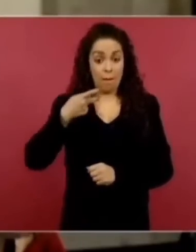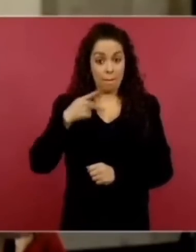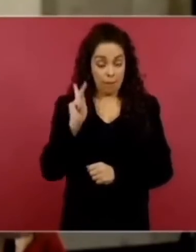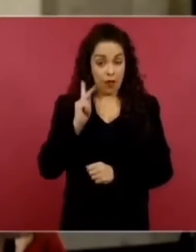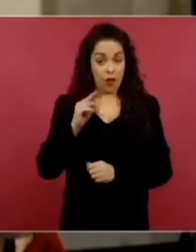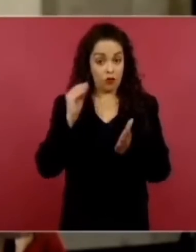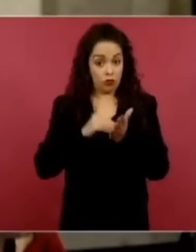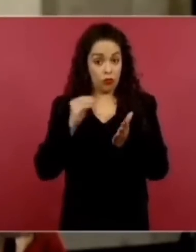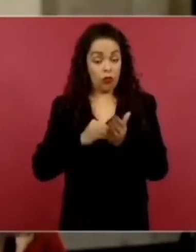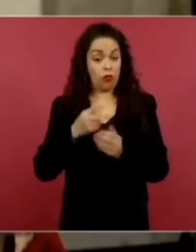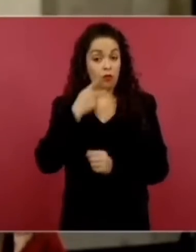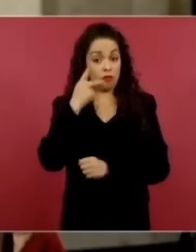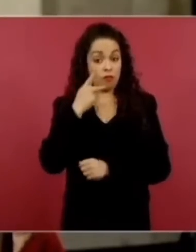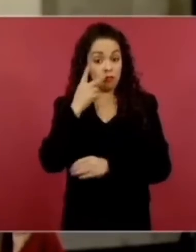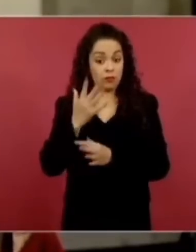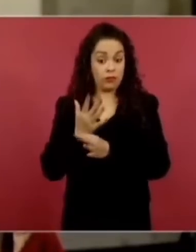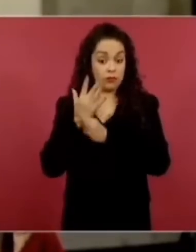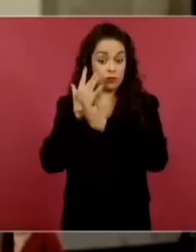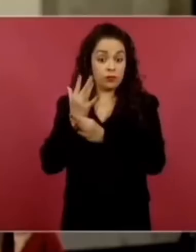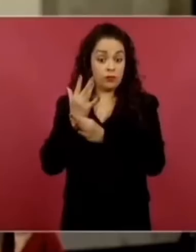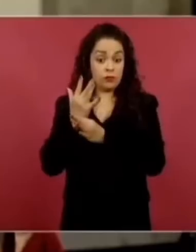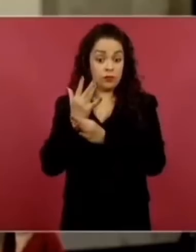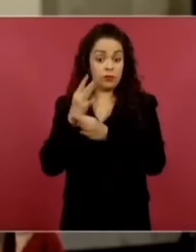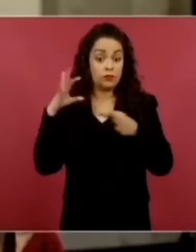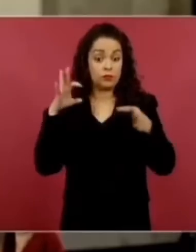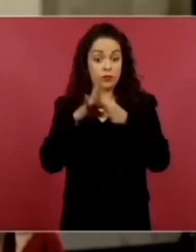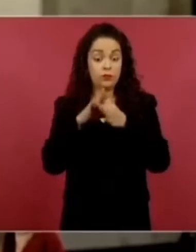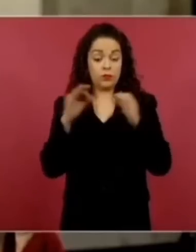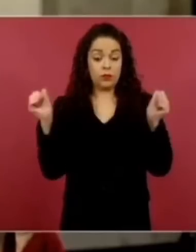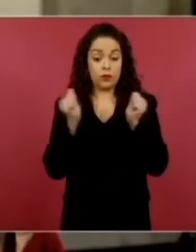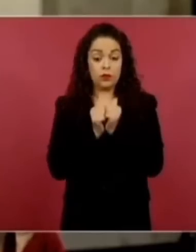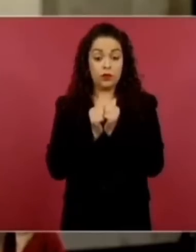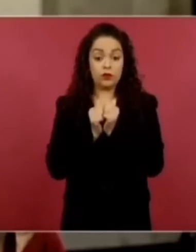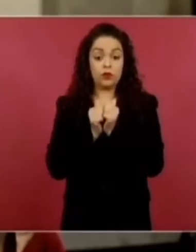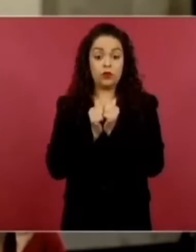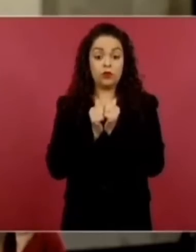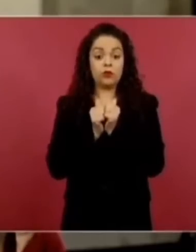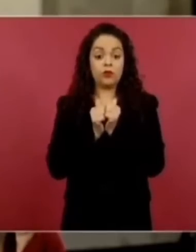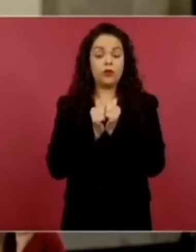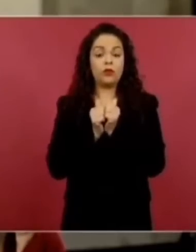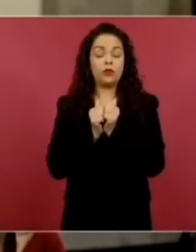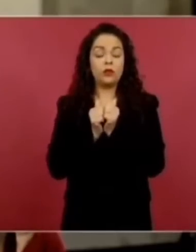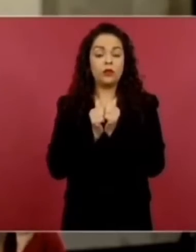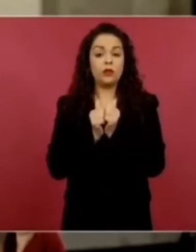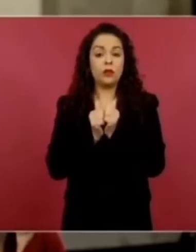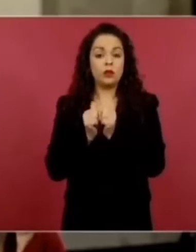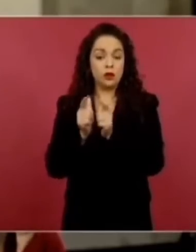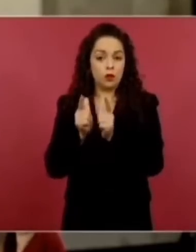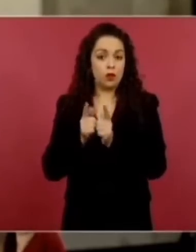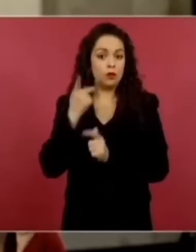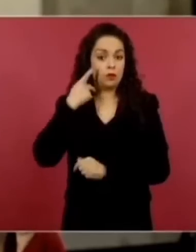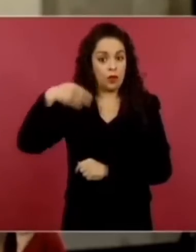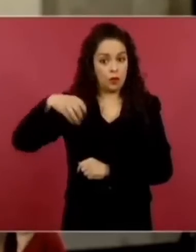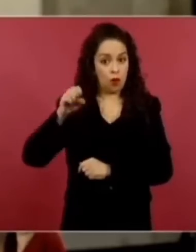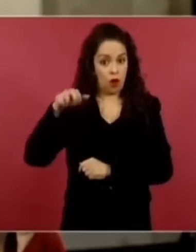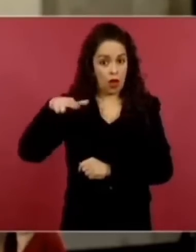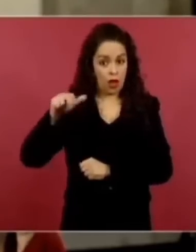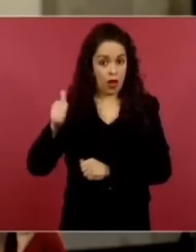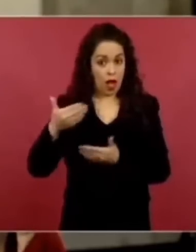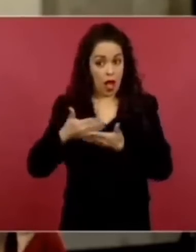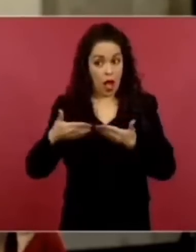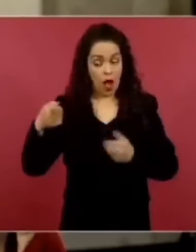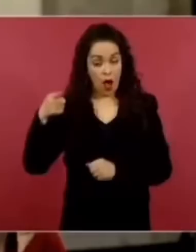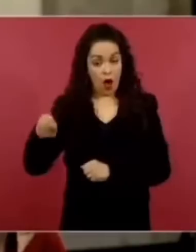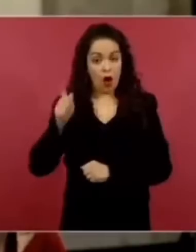De hecho, ahora su hashtag es Stony. Ese es el hashtag con el que se está promoviendo